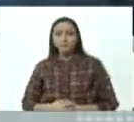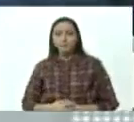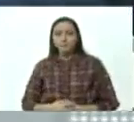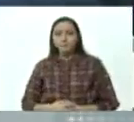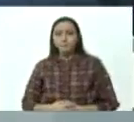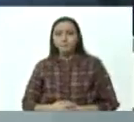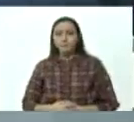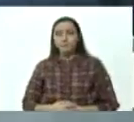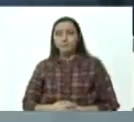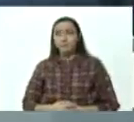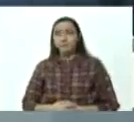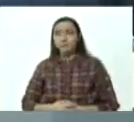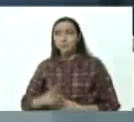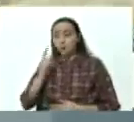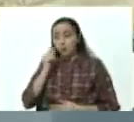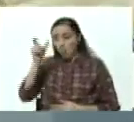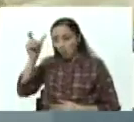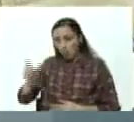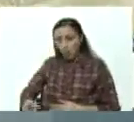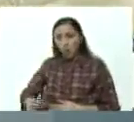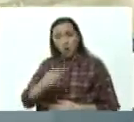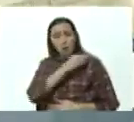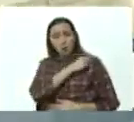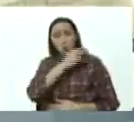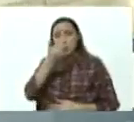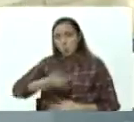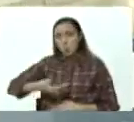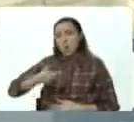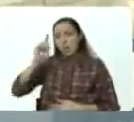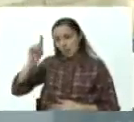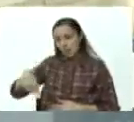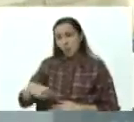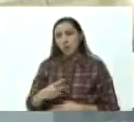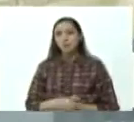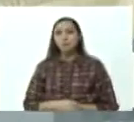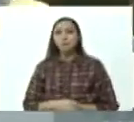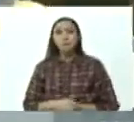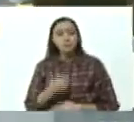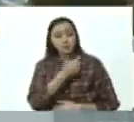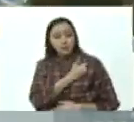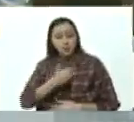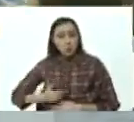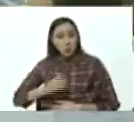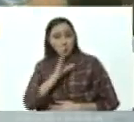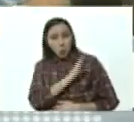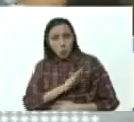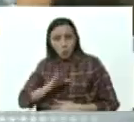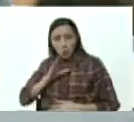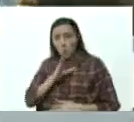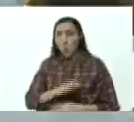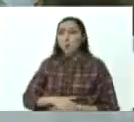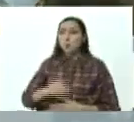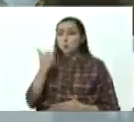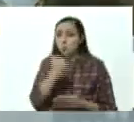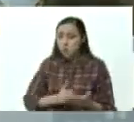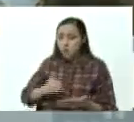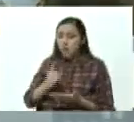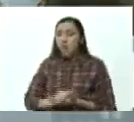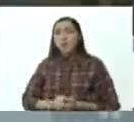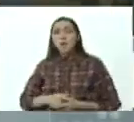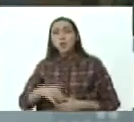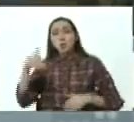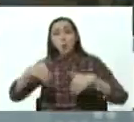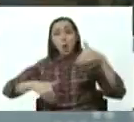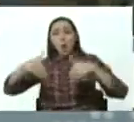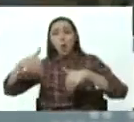El ciudadano Alexis Corredor, que es rector principal también y presidente de la Comisión de Registro Civil y Electoral.